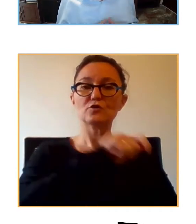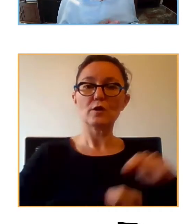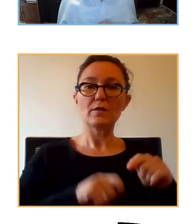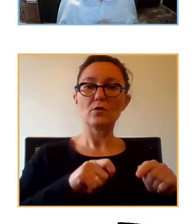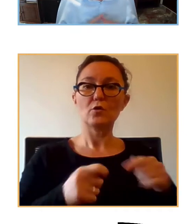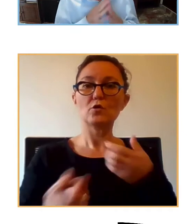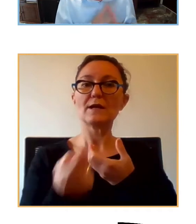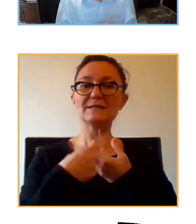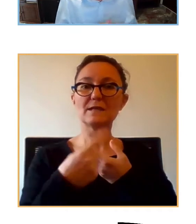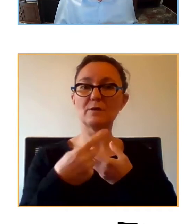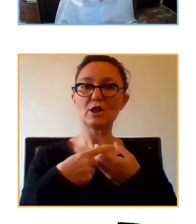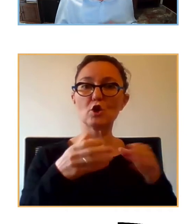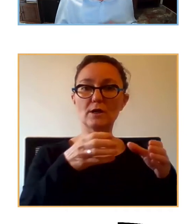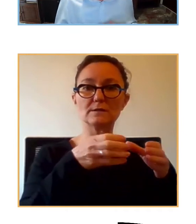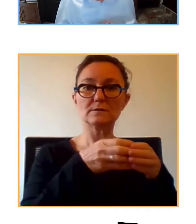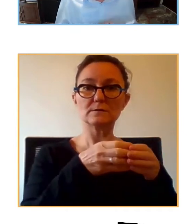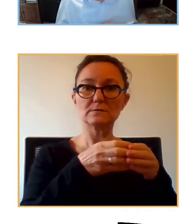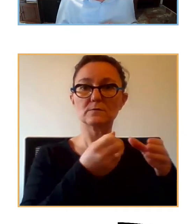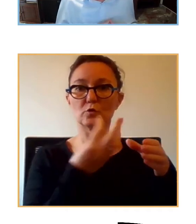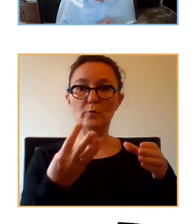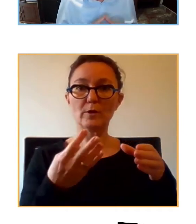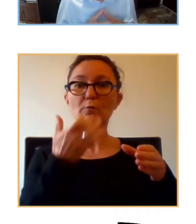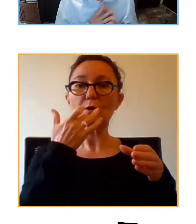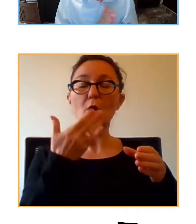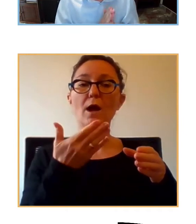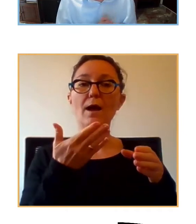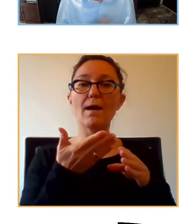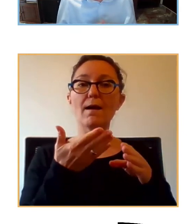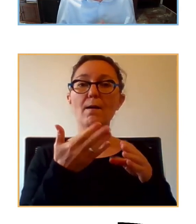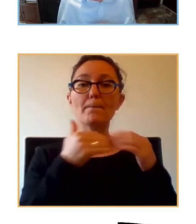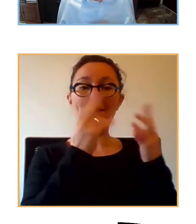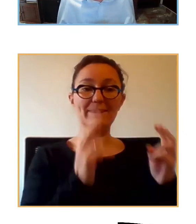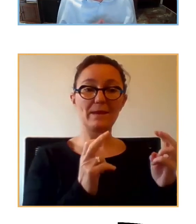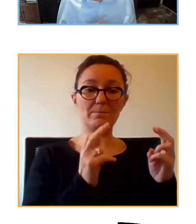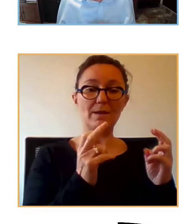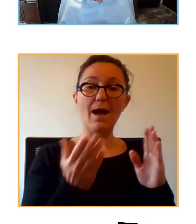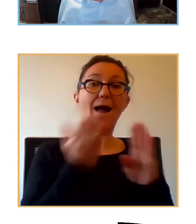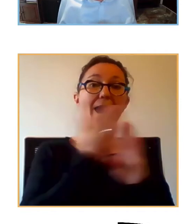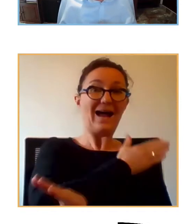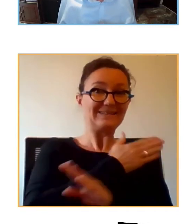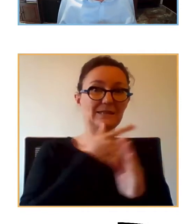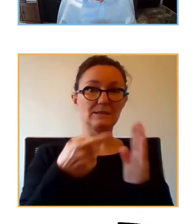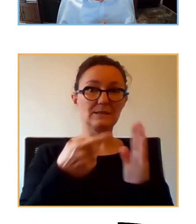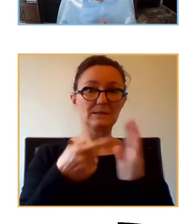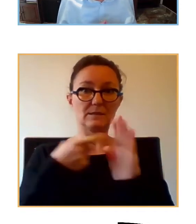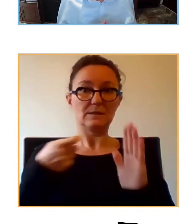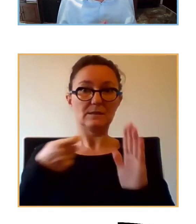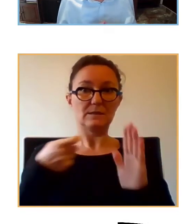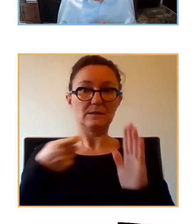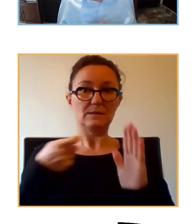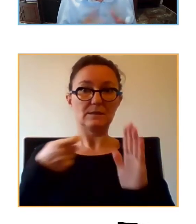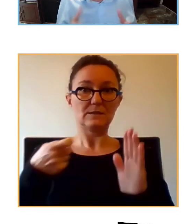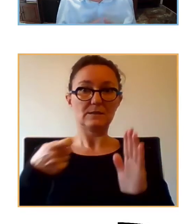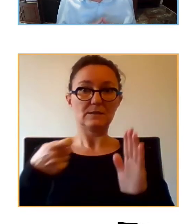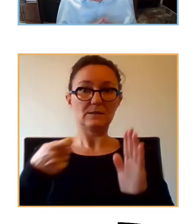antes de la pandemia, concretamente antes del confinamiento, el ritmo de inscripciones era aproximadamente